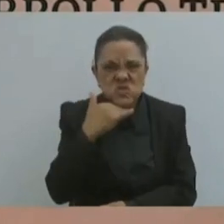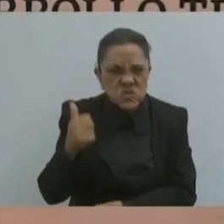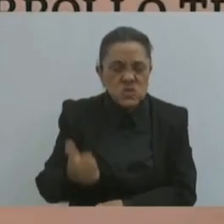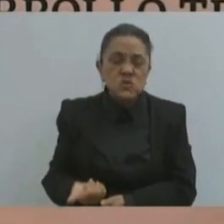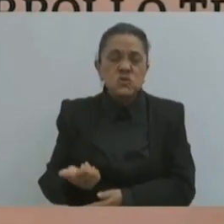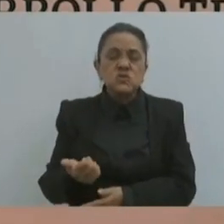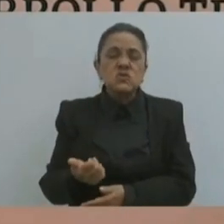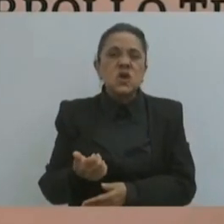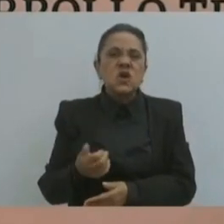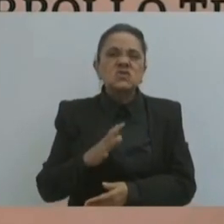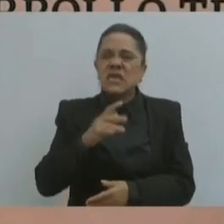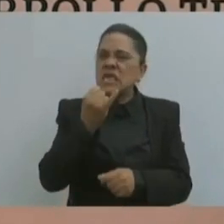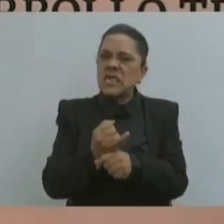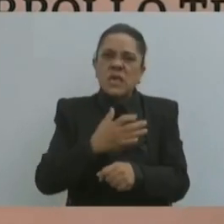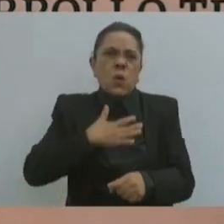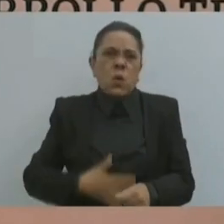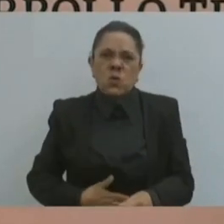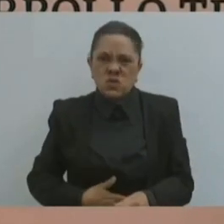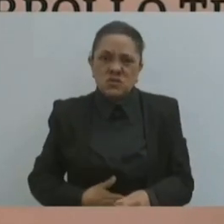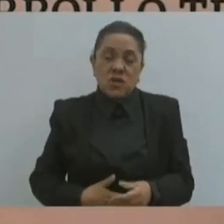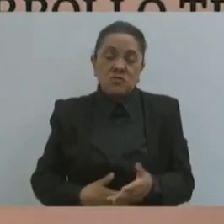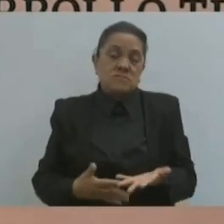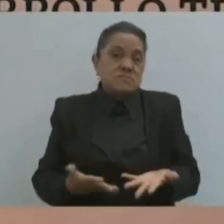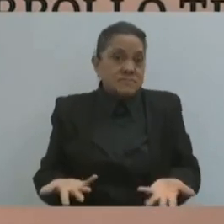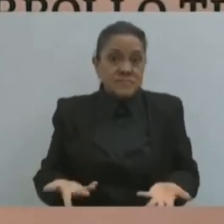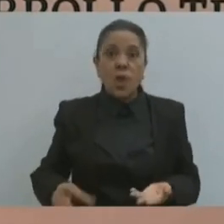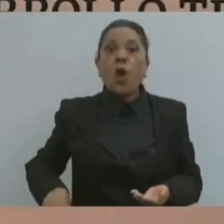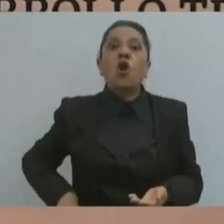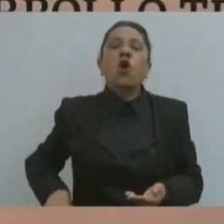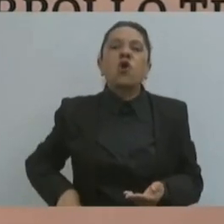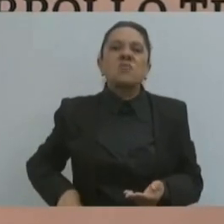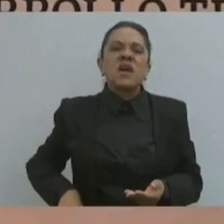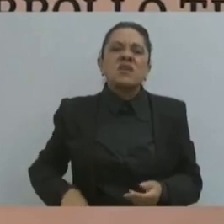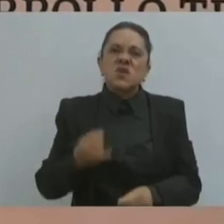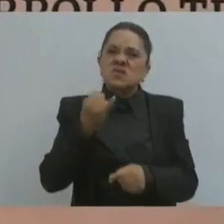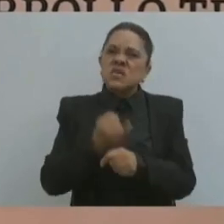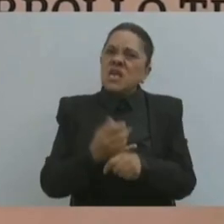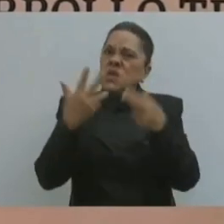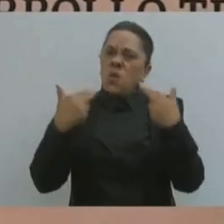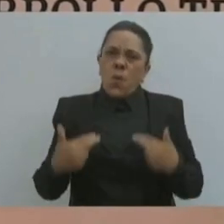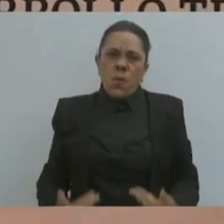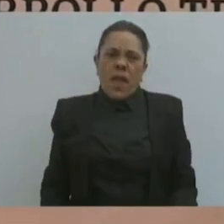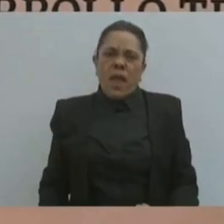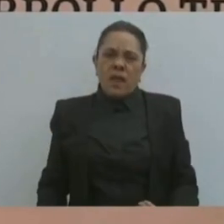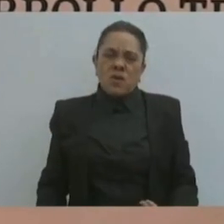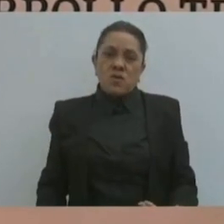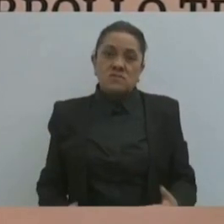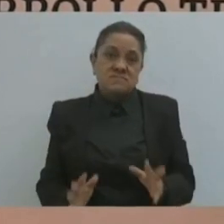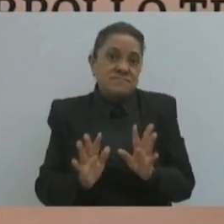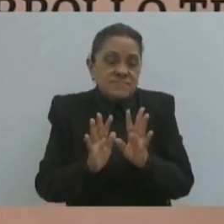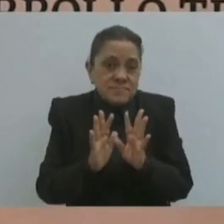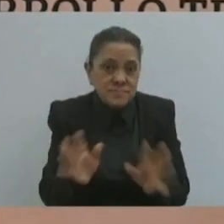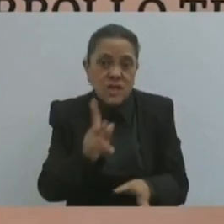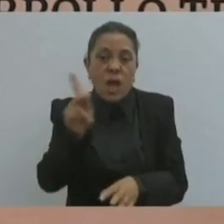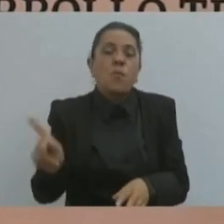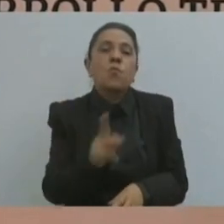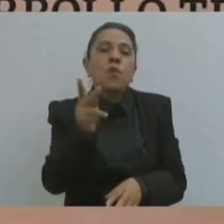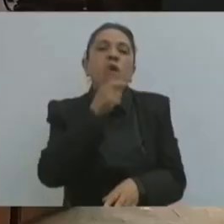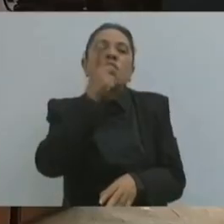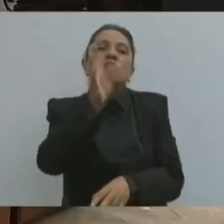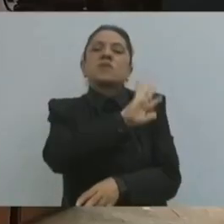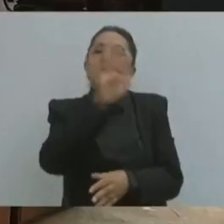injustos, gobiernos inhumanos. Ya el pueblo dijo basta